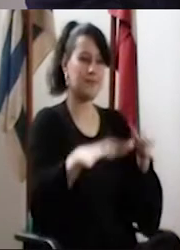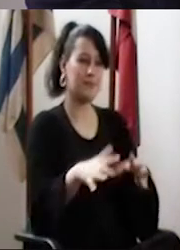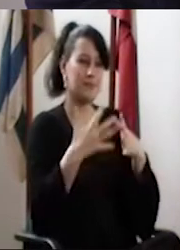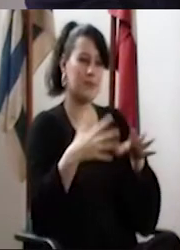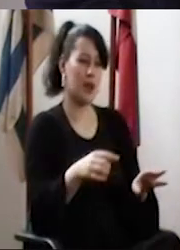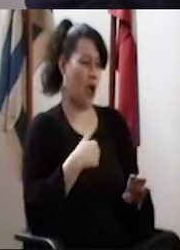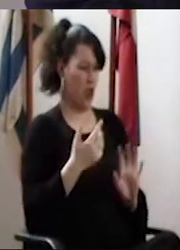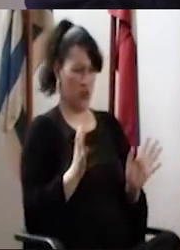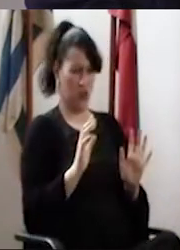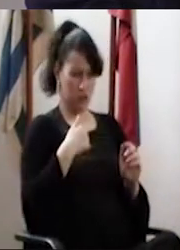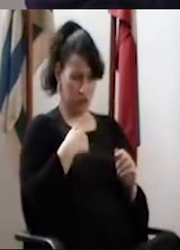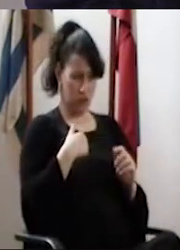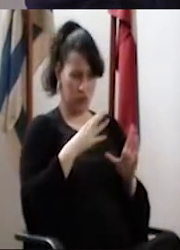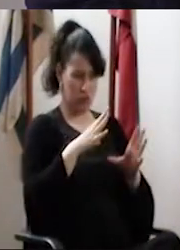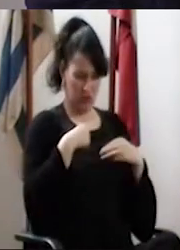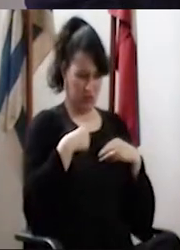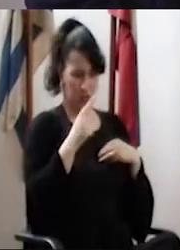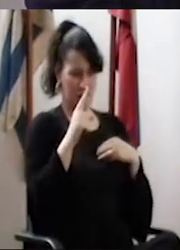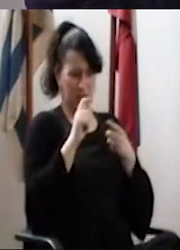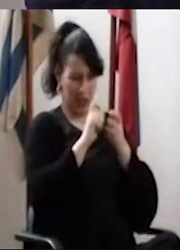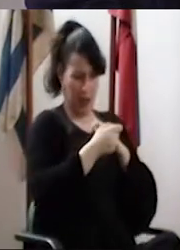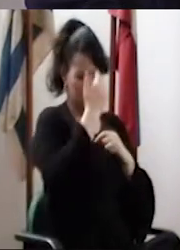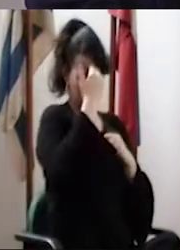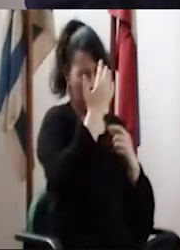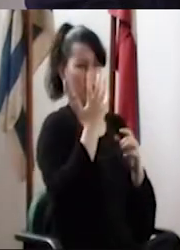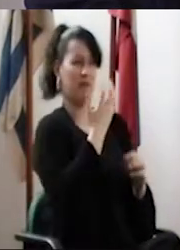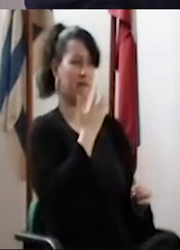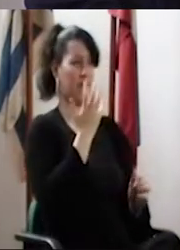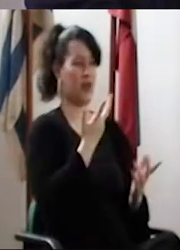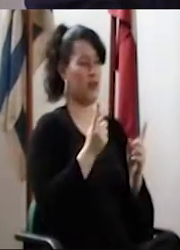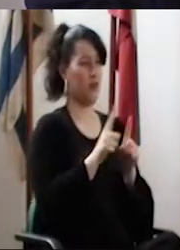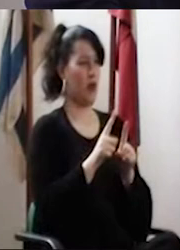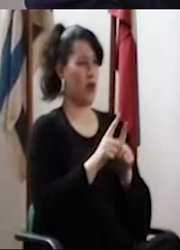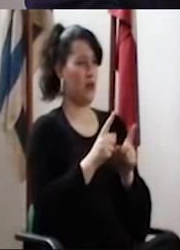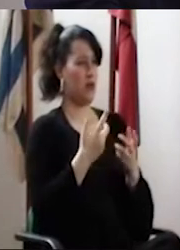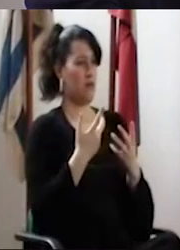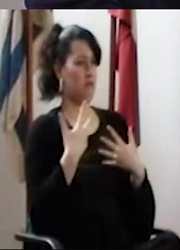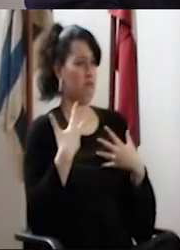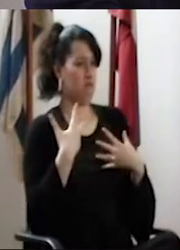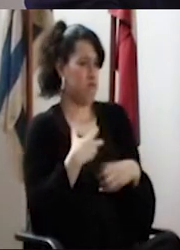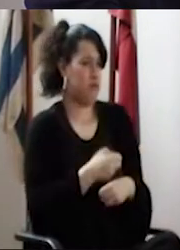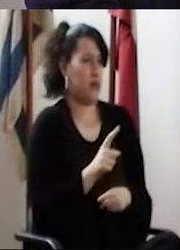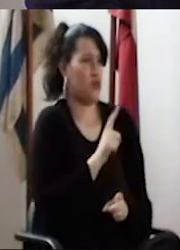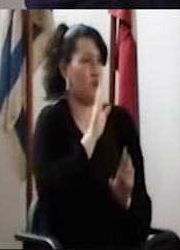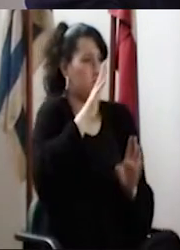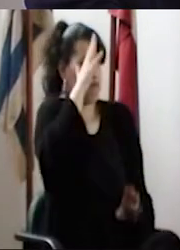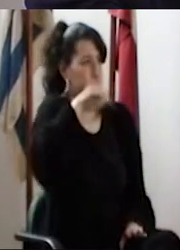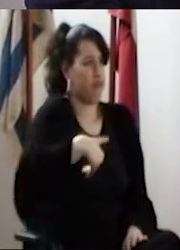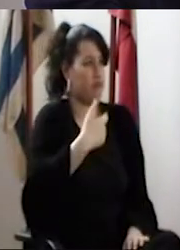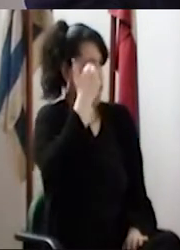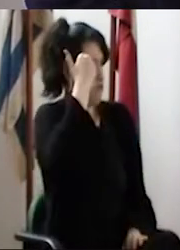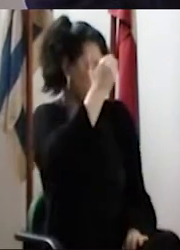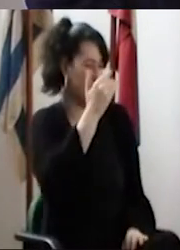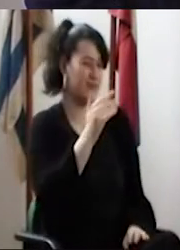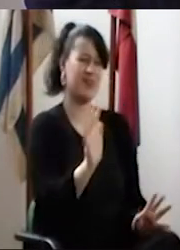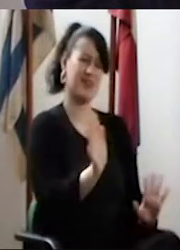ciertas resistencias a que, ah, no, yo no voy a hacer TAS porque, oh, me degradan porque no soy